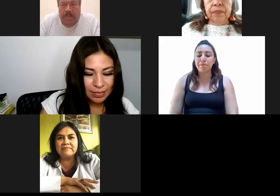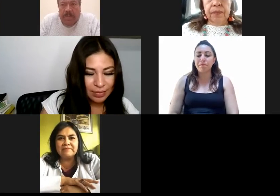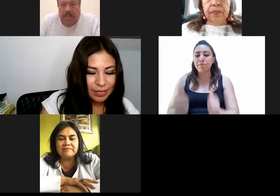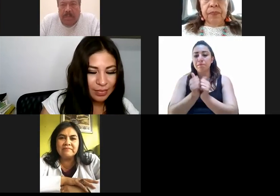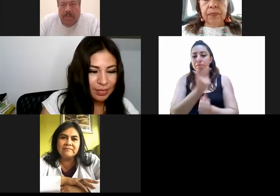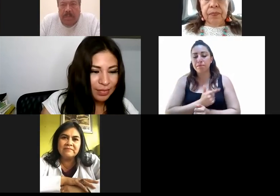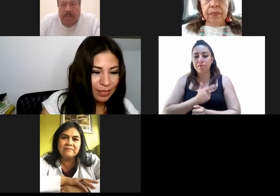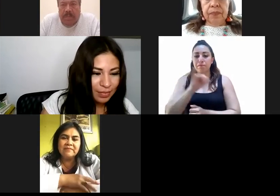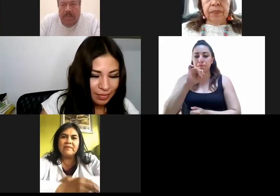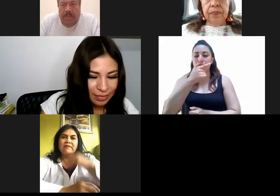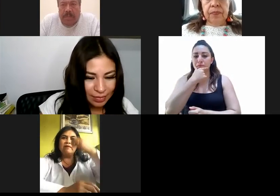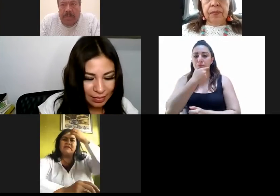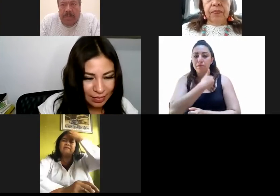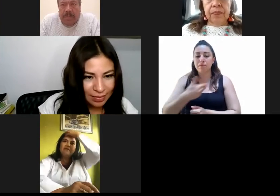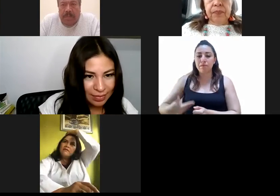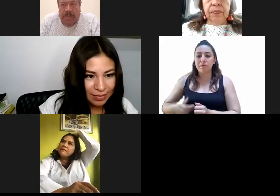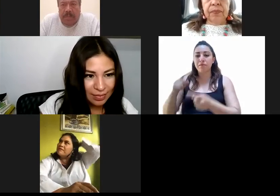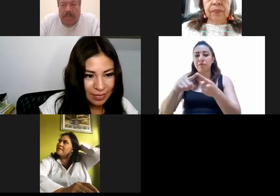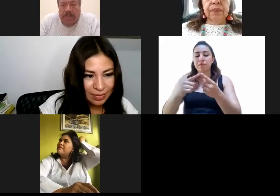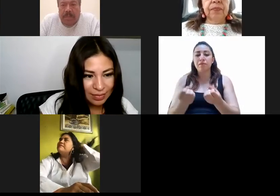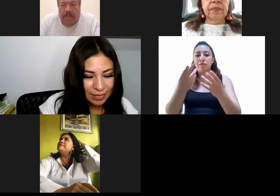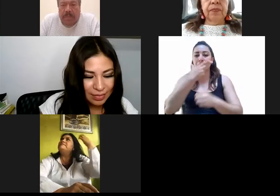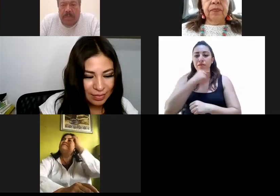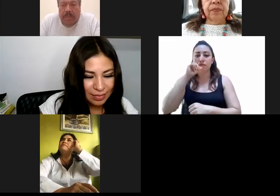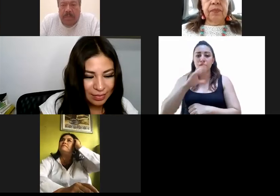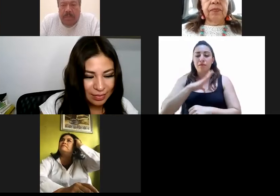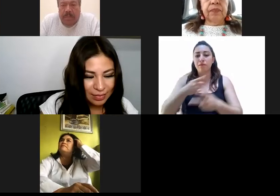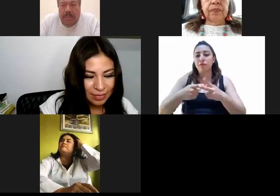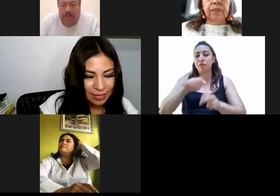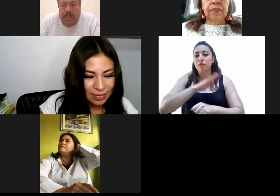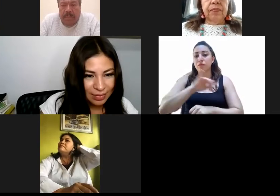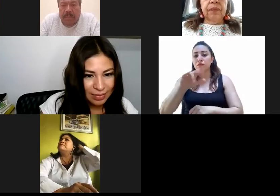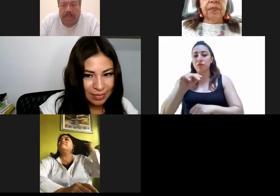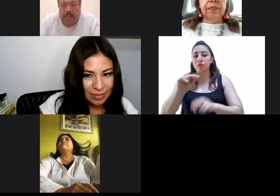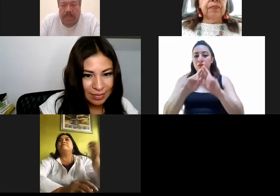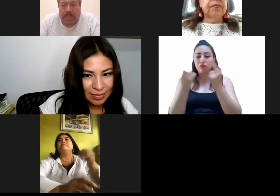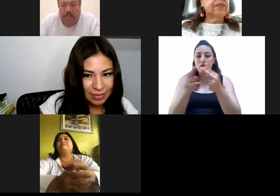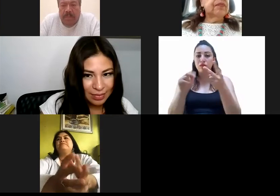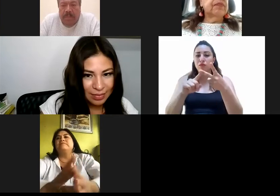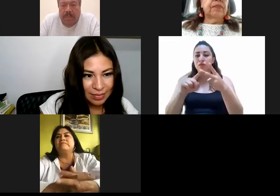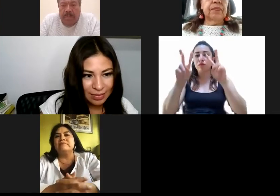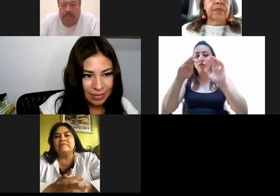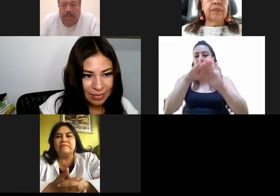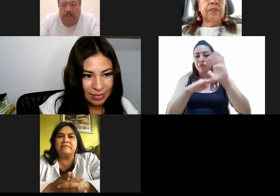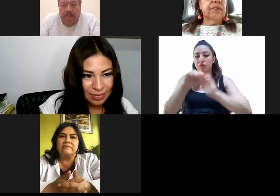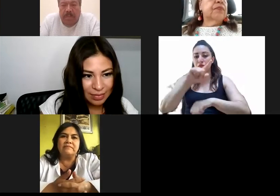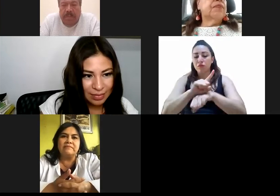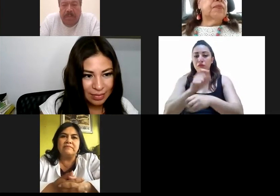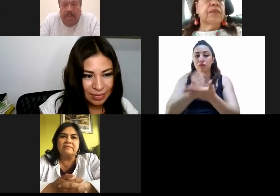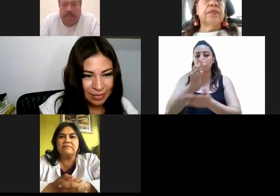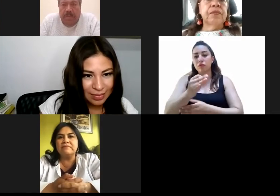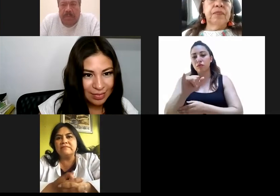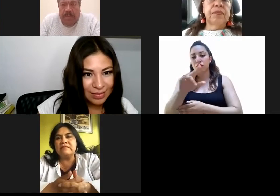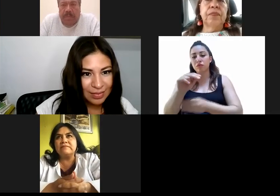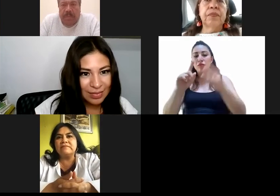presidente. Uno, lista de asistencia y verificación de cuórum. Dos, lectura y en su caso aprobación del orden del día. Tres, lectura, discusión y en su